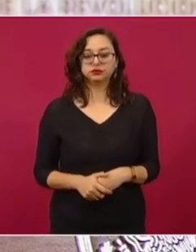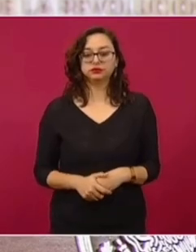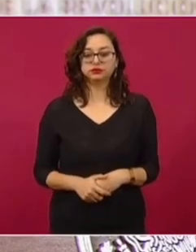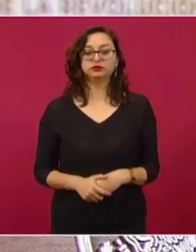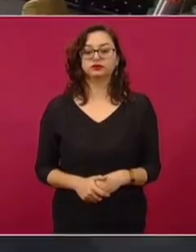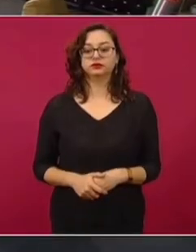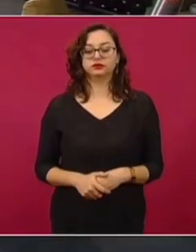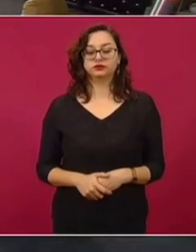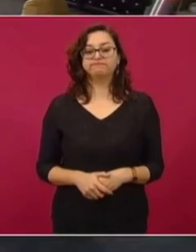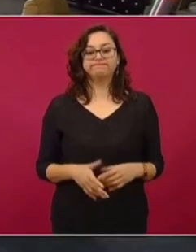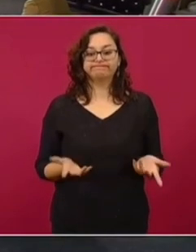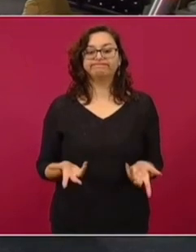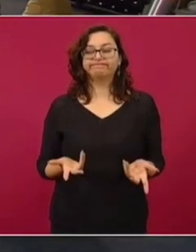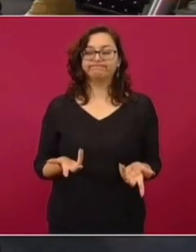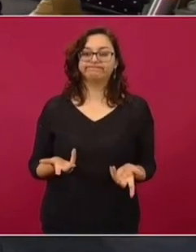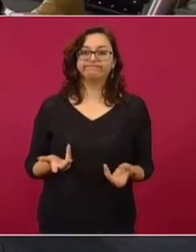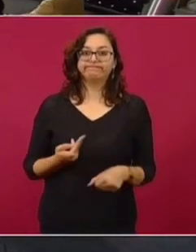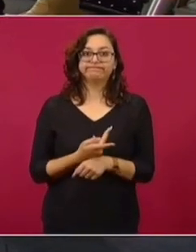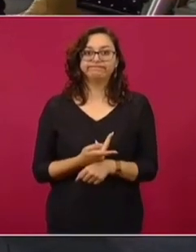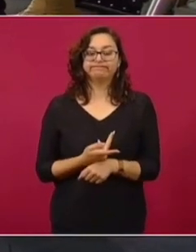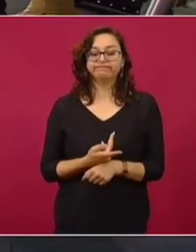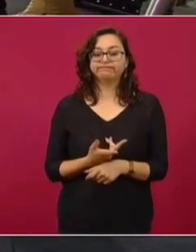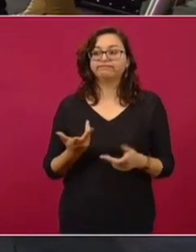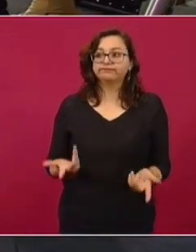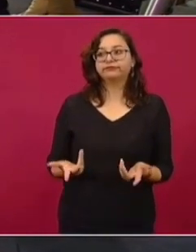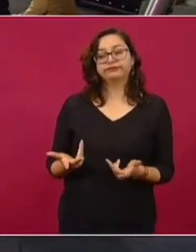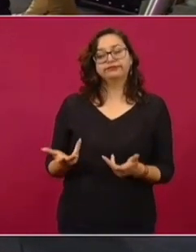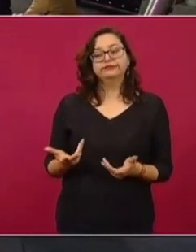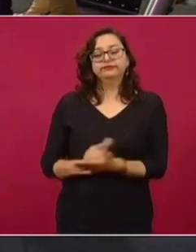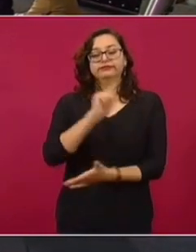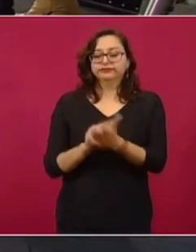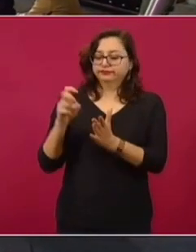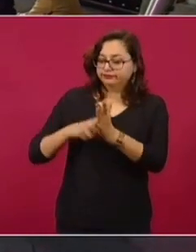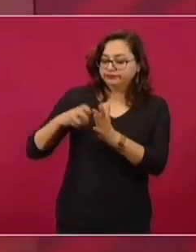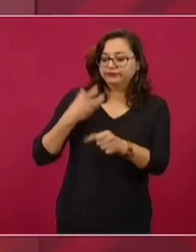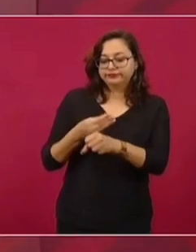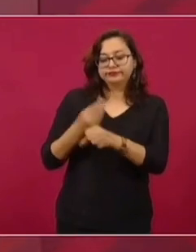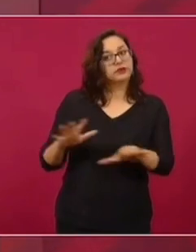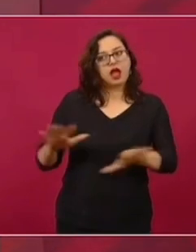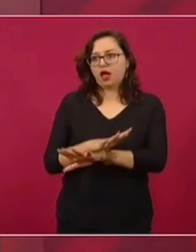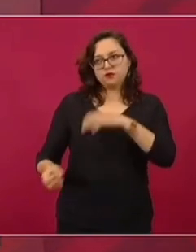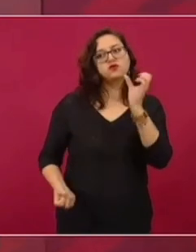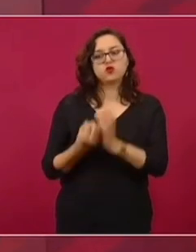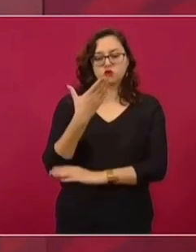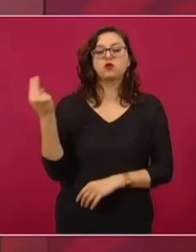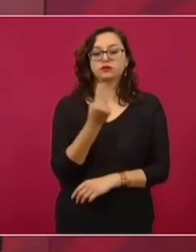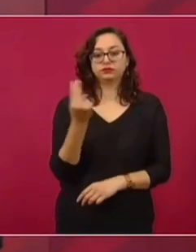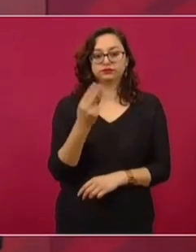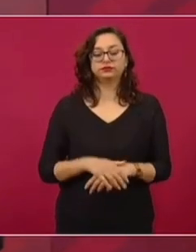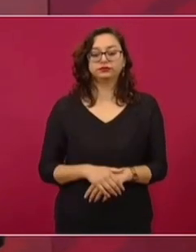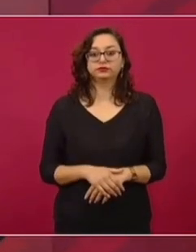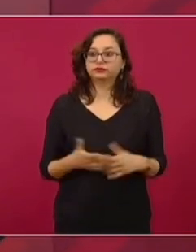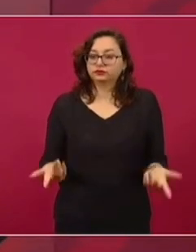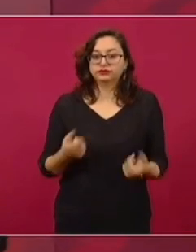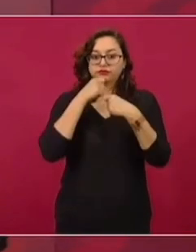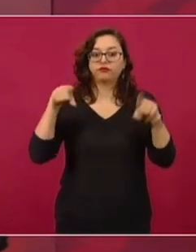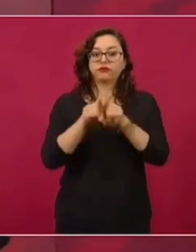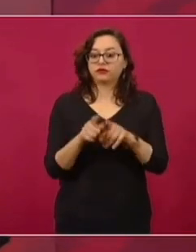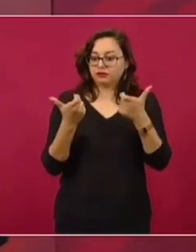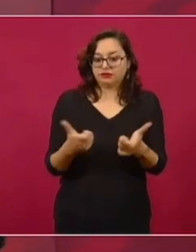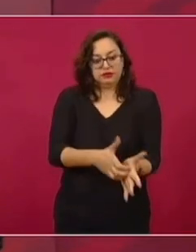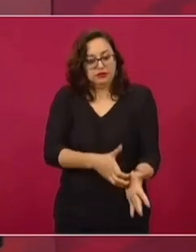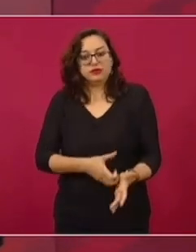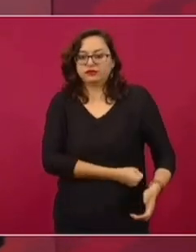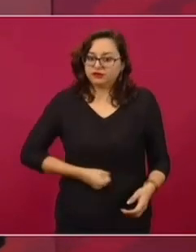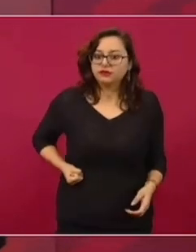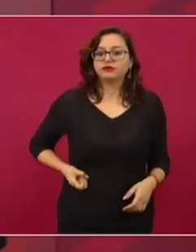Entonces necesitamos una reforma. Y luego también se requiere que haya austeridad, no puede ser posible que se